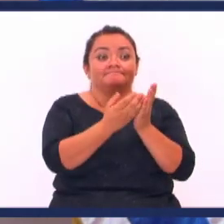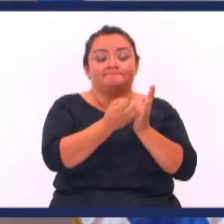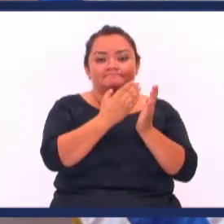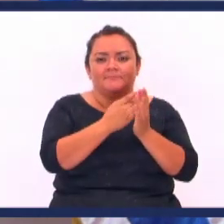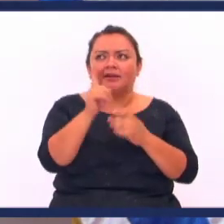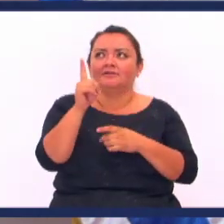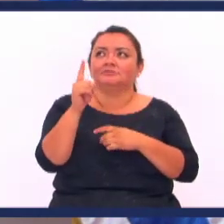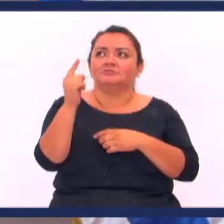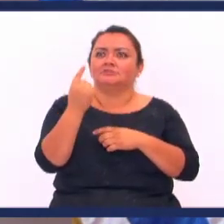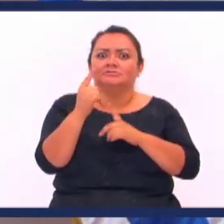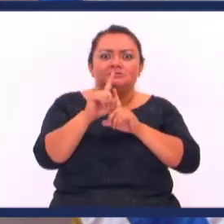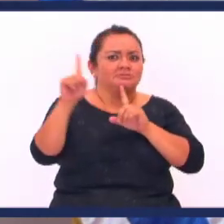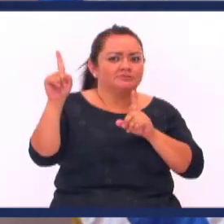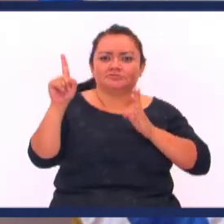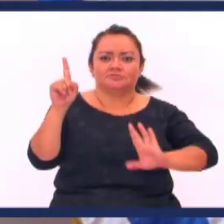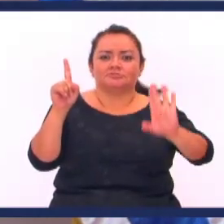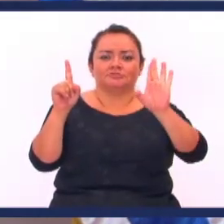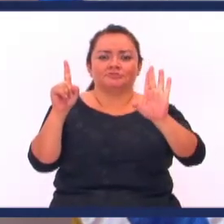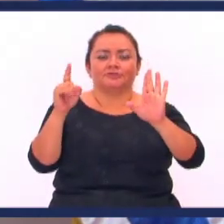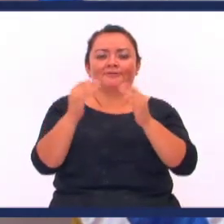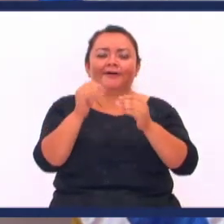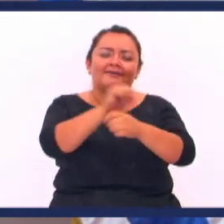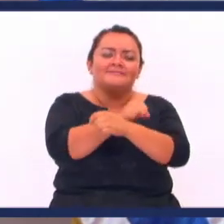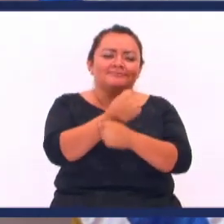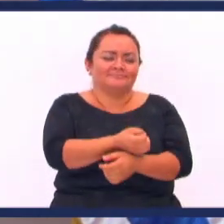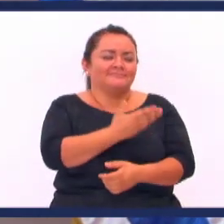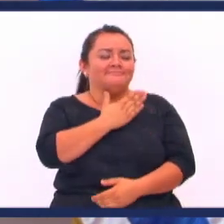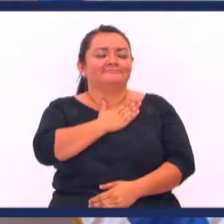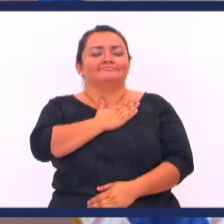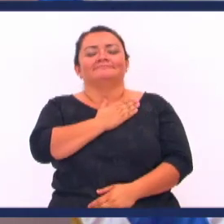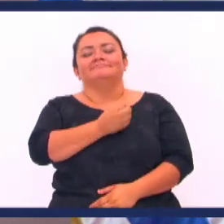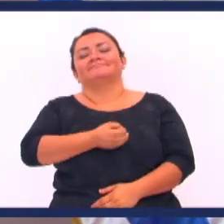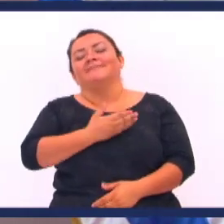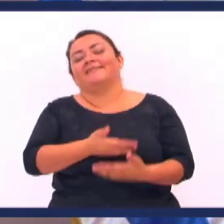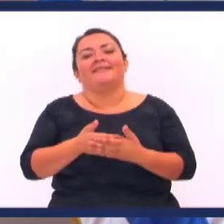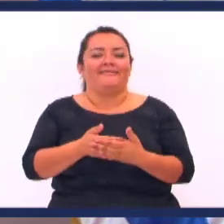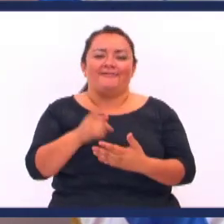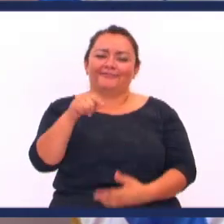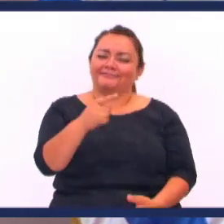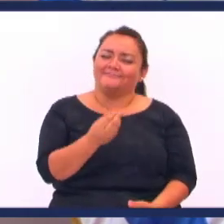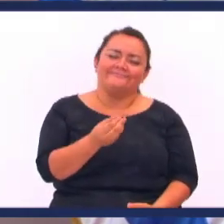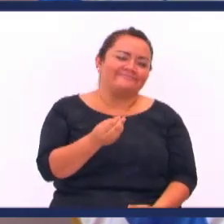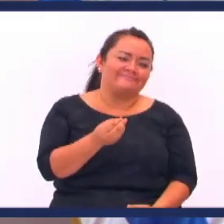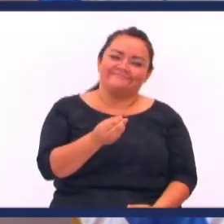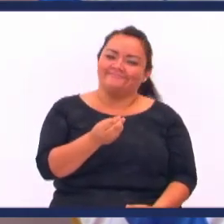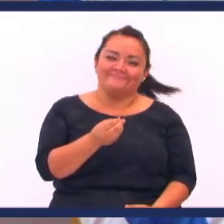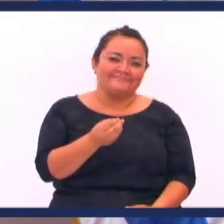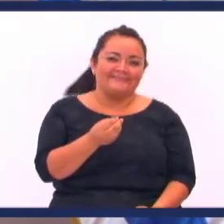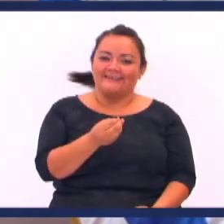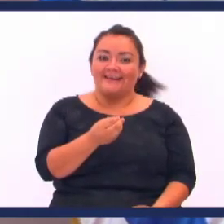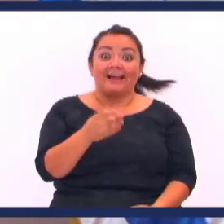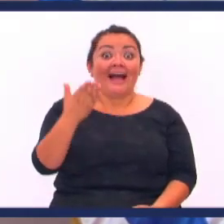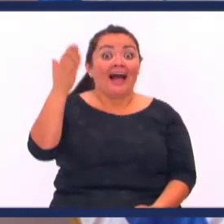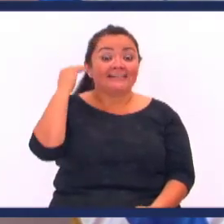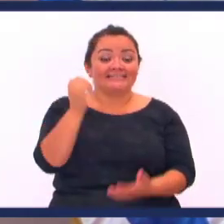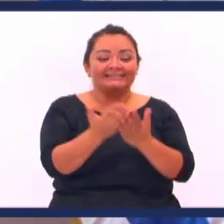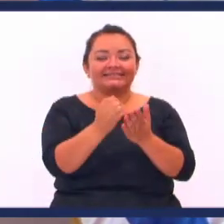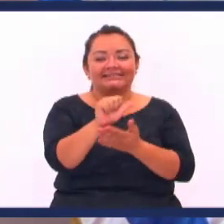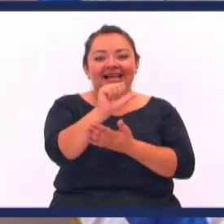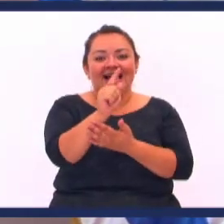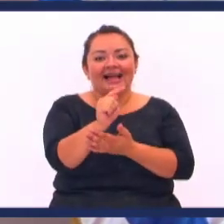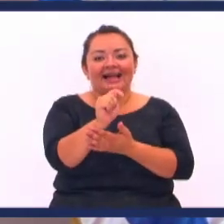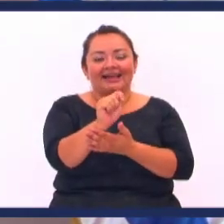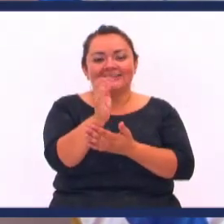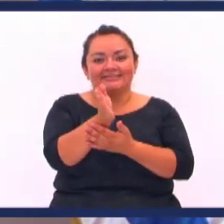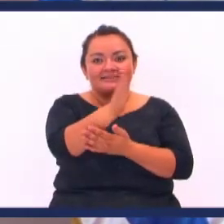abandona A sus hijos La palabra a través De los salmos Nos da palabras De aliento Dice Hijo No tengas temor En el antiguo testamento Le dice al